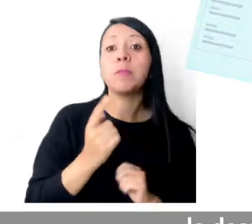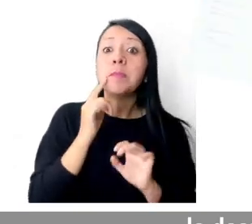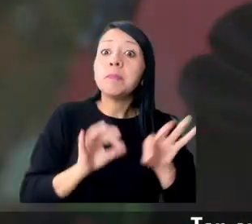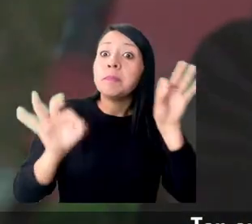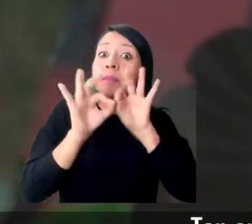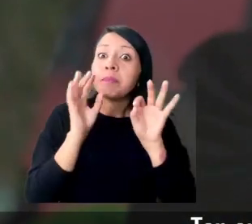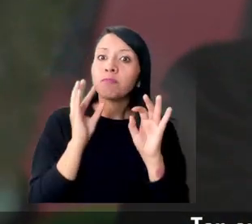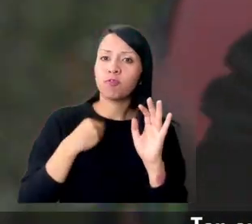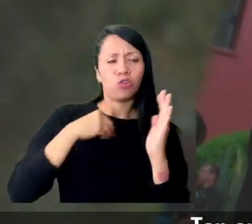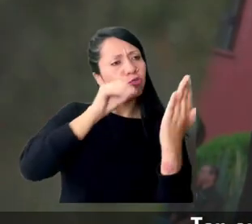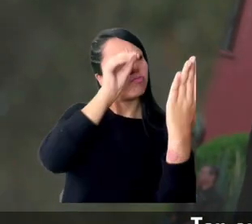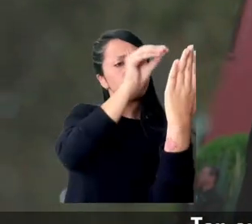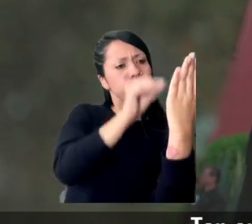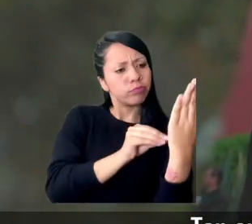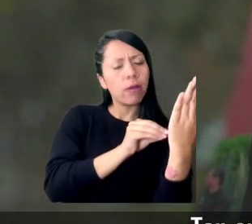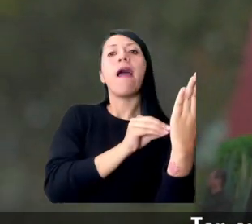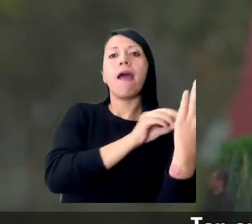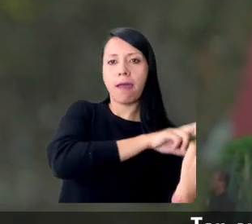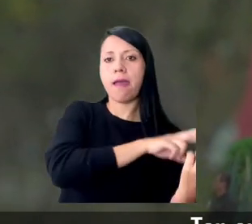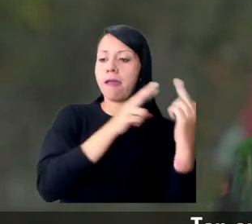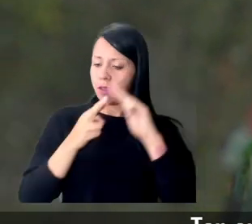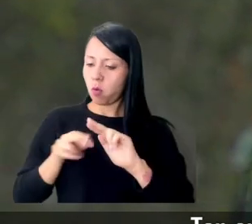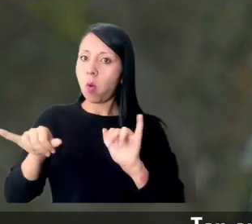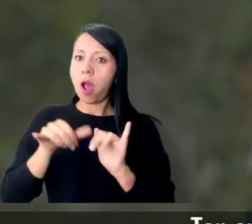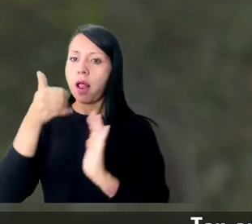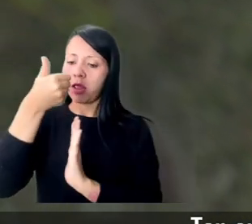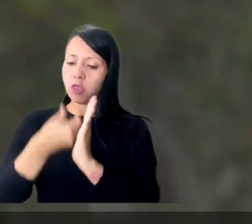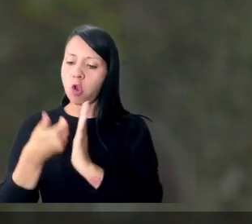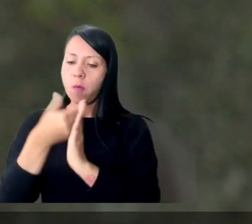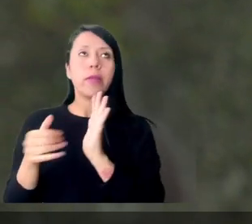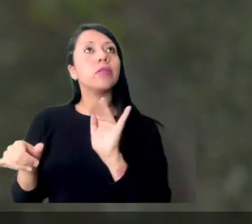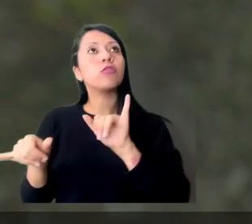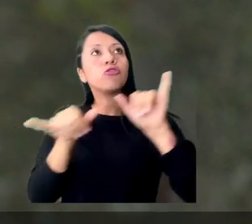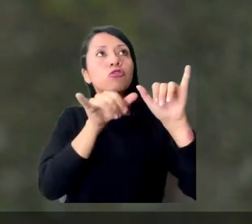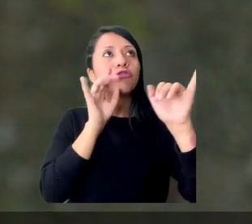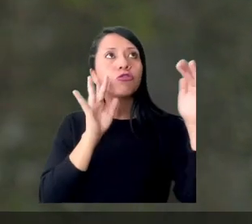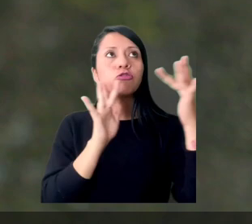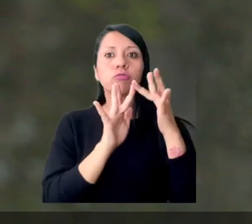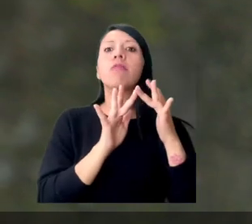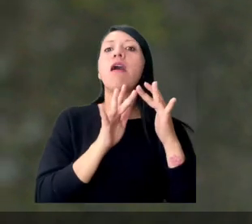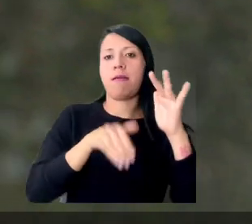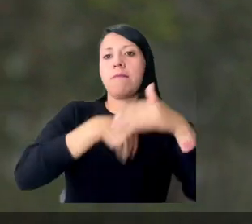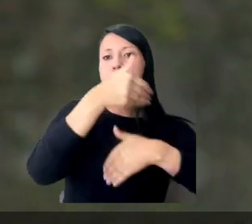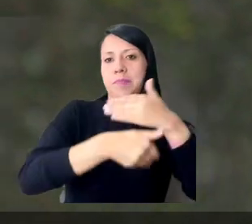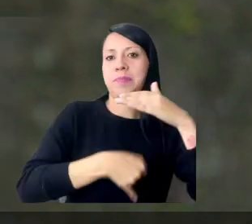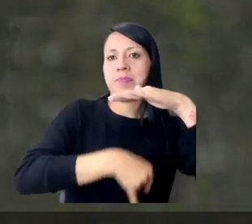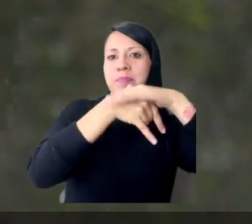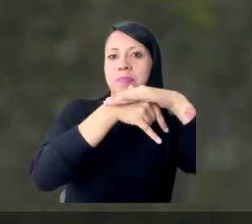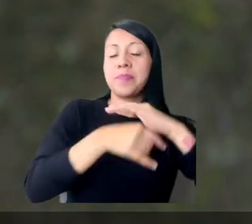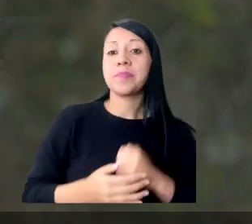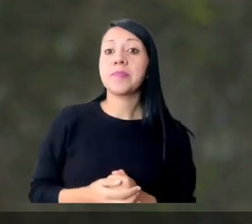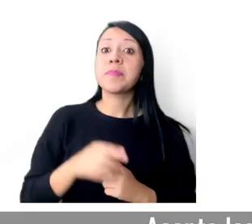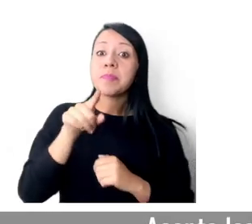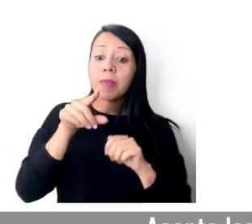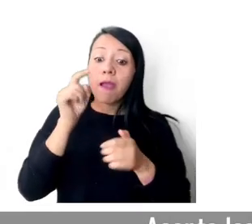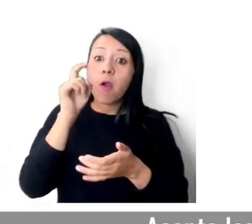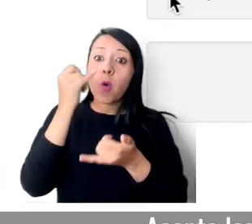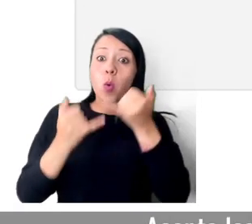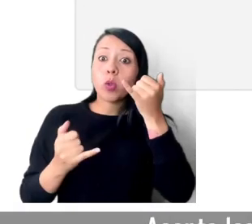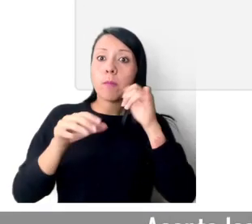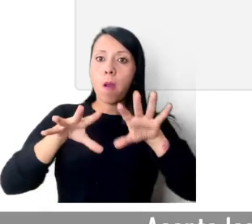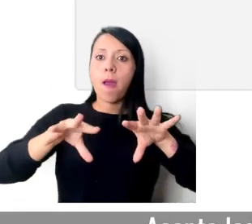sea el caso. Ten en cuenta que la información registrada en este aplicativo debe ser idéntica a la de los documentos adjuntos.